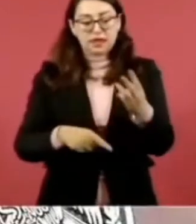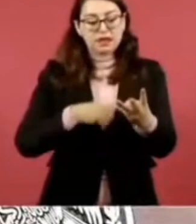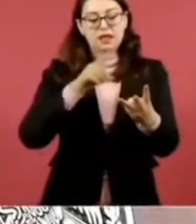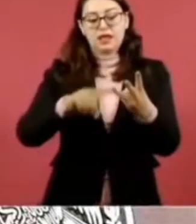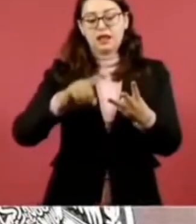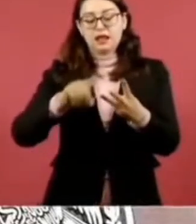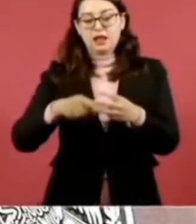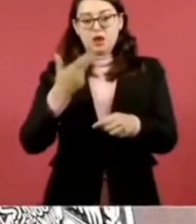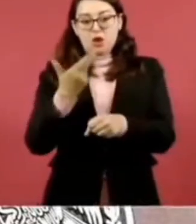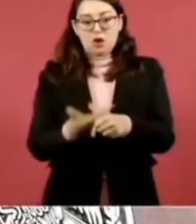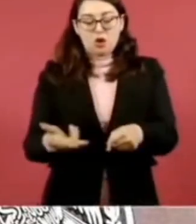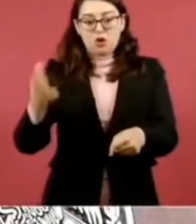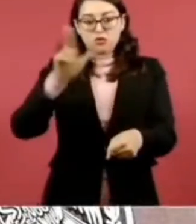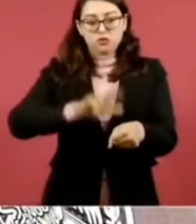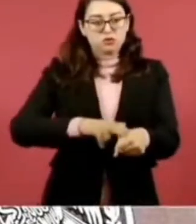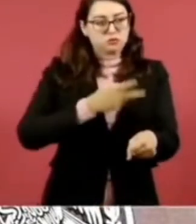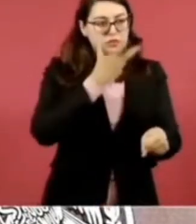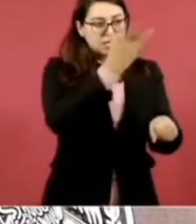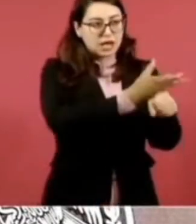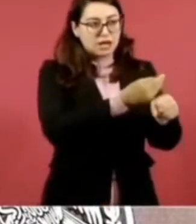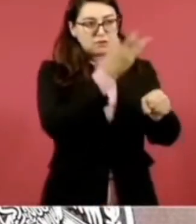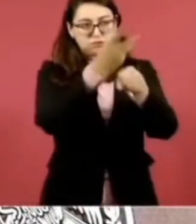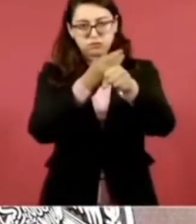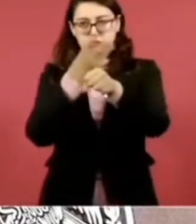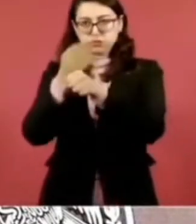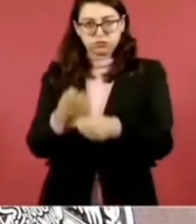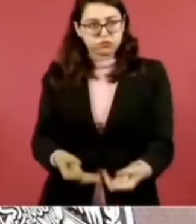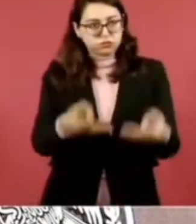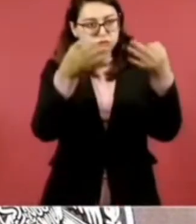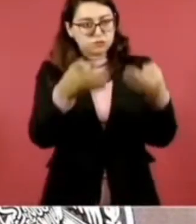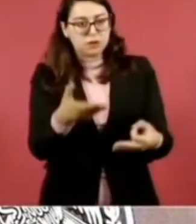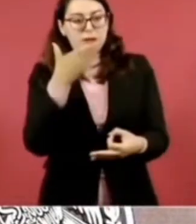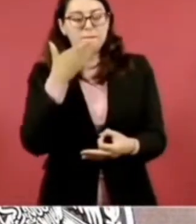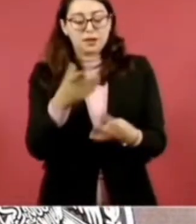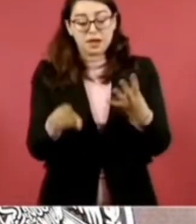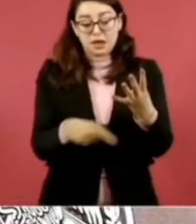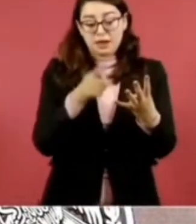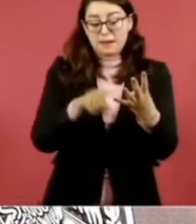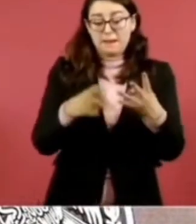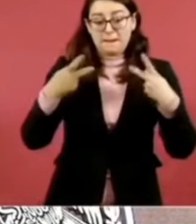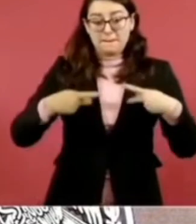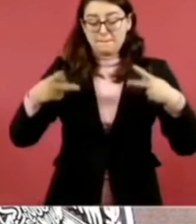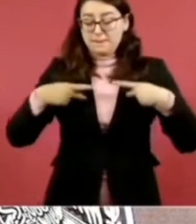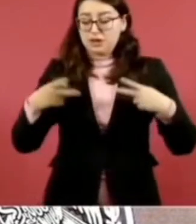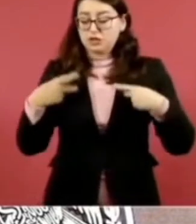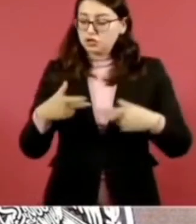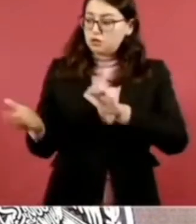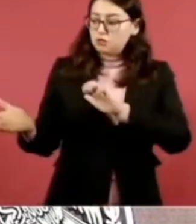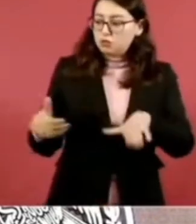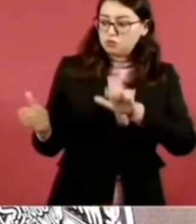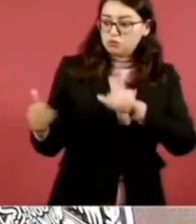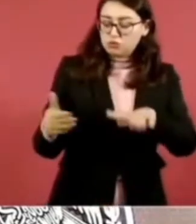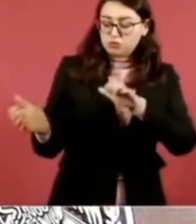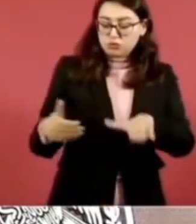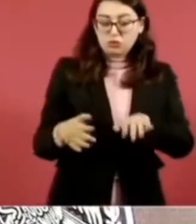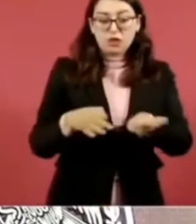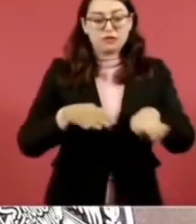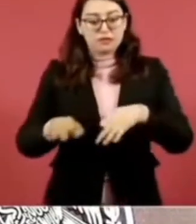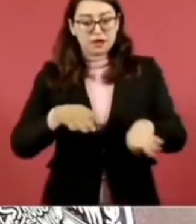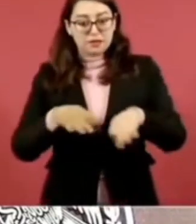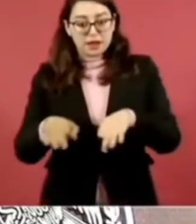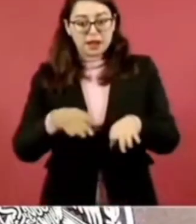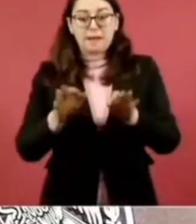hospitales, dignificación de espacios, también en contratación de personal en cada uno de los estados. Y lo más importante, cómo